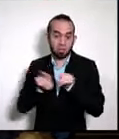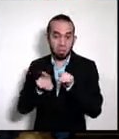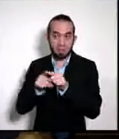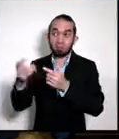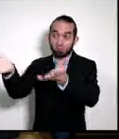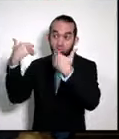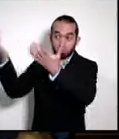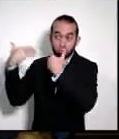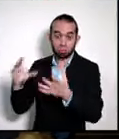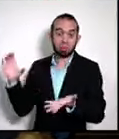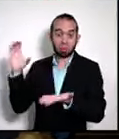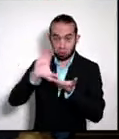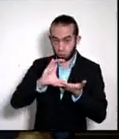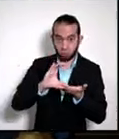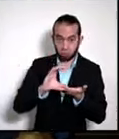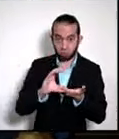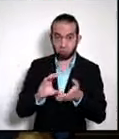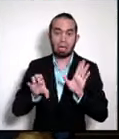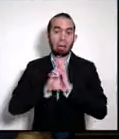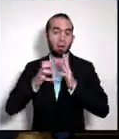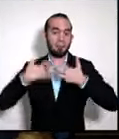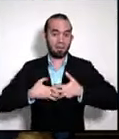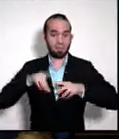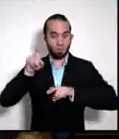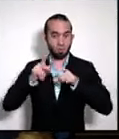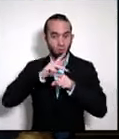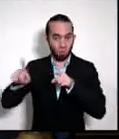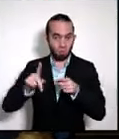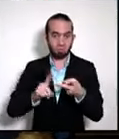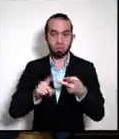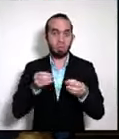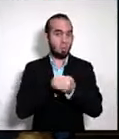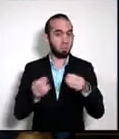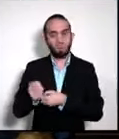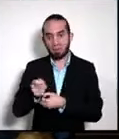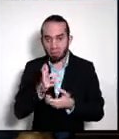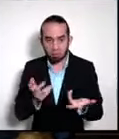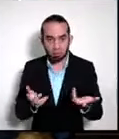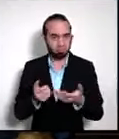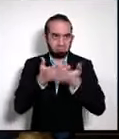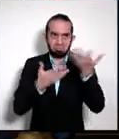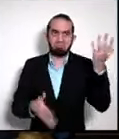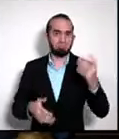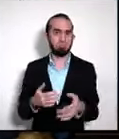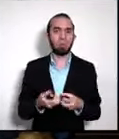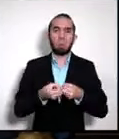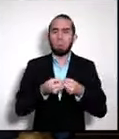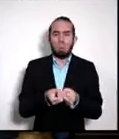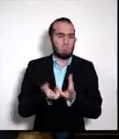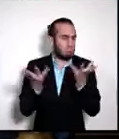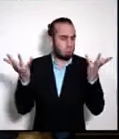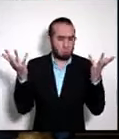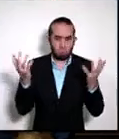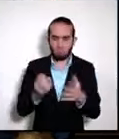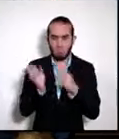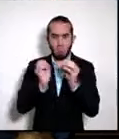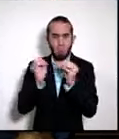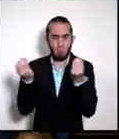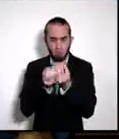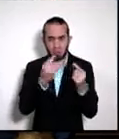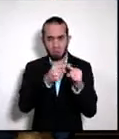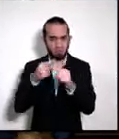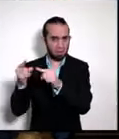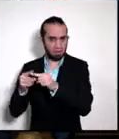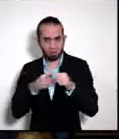inversión de estas empresas consultoras hasta bufetes es decir es un sinnúmero de organizaciones de